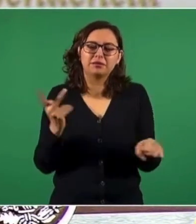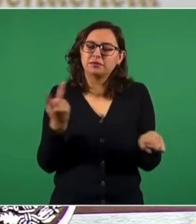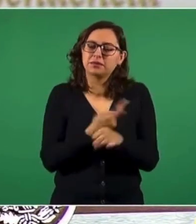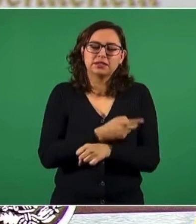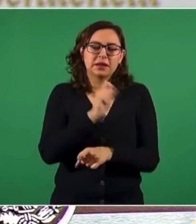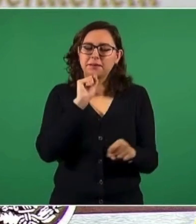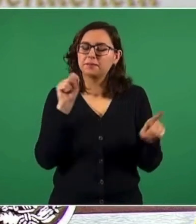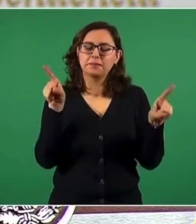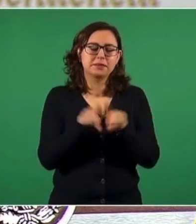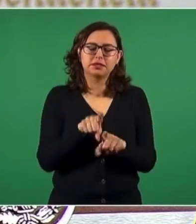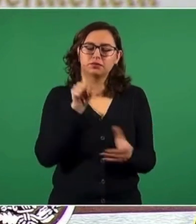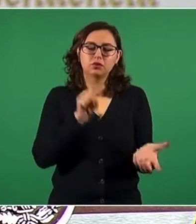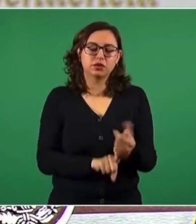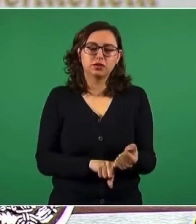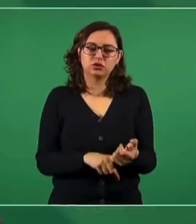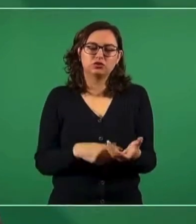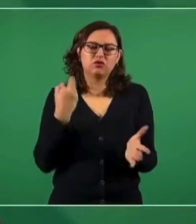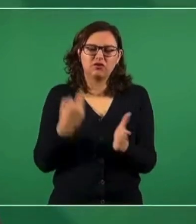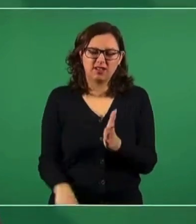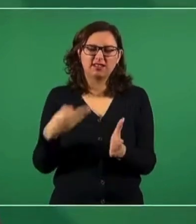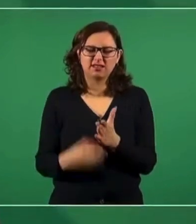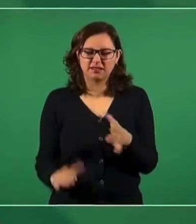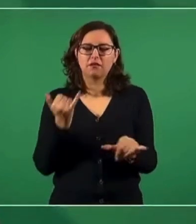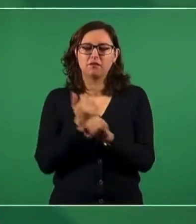desinformación.